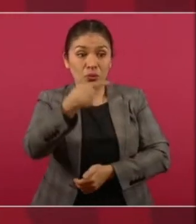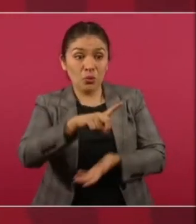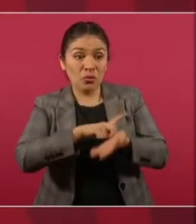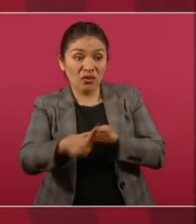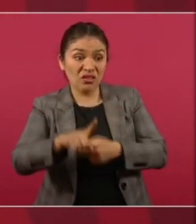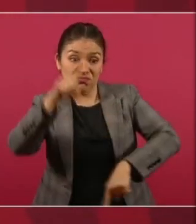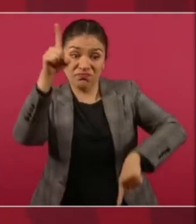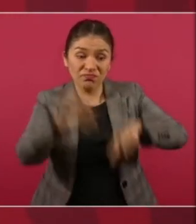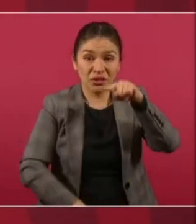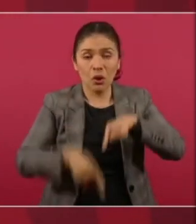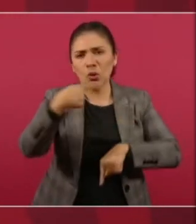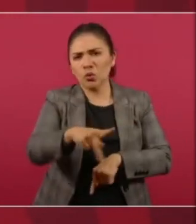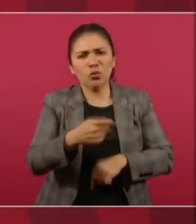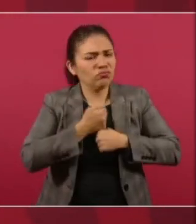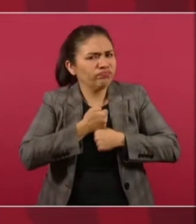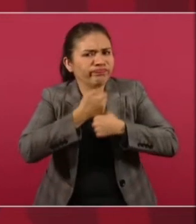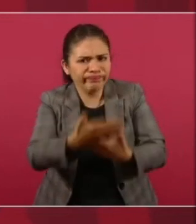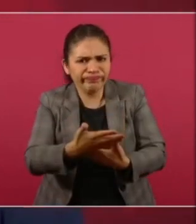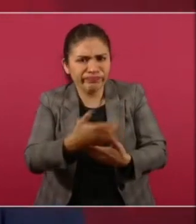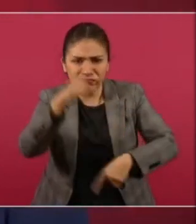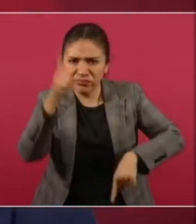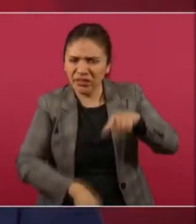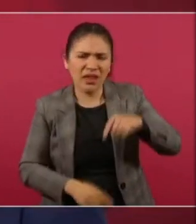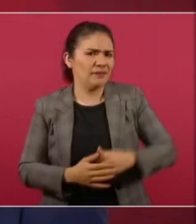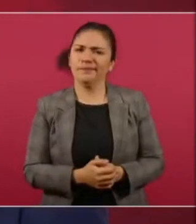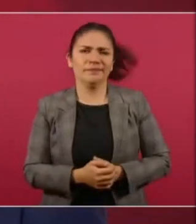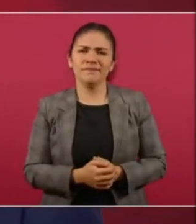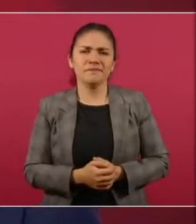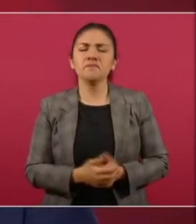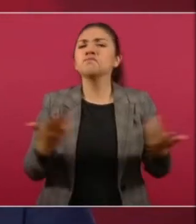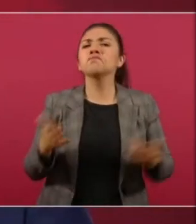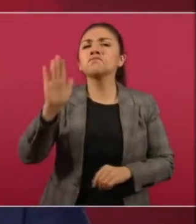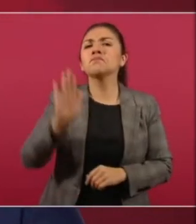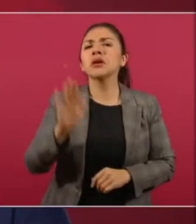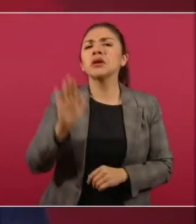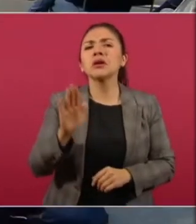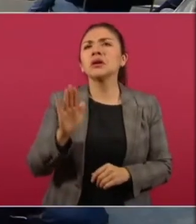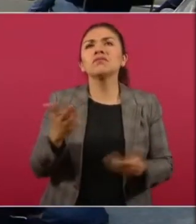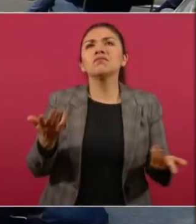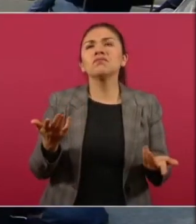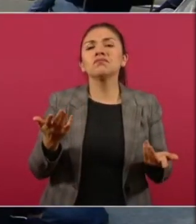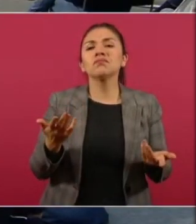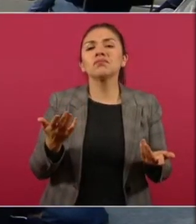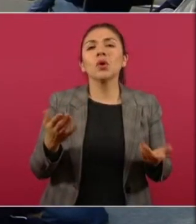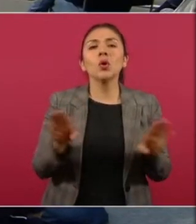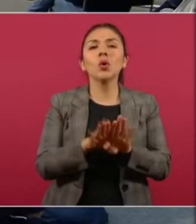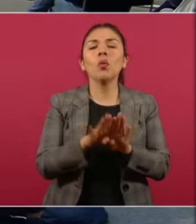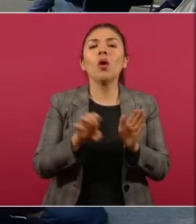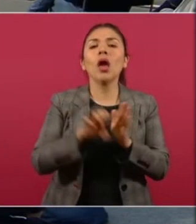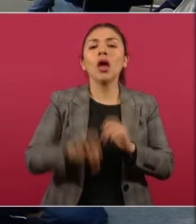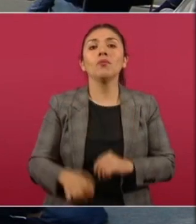a expresarte, a manifestarte. Es como si yo hubiese